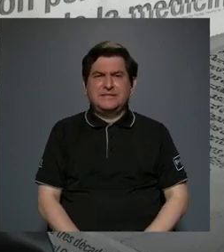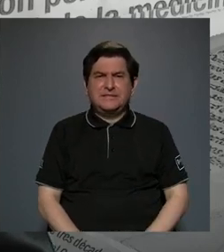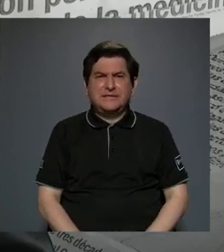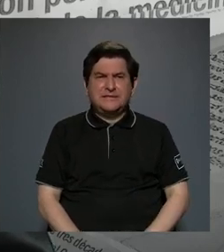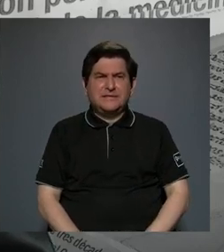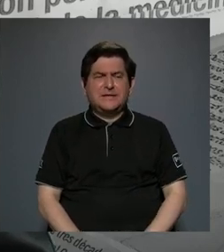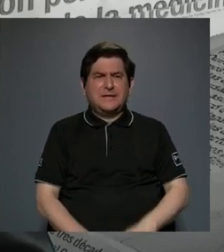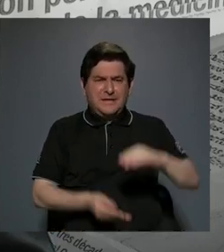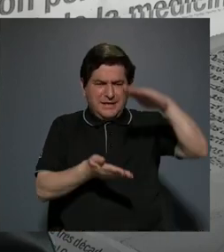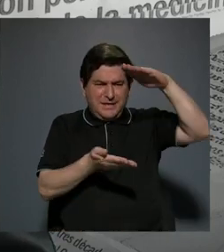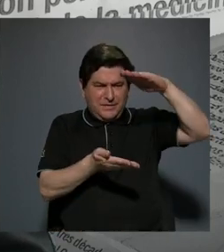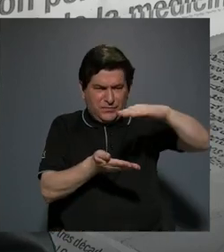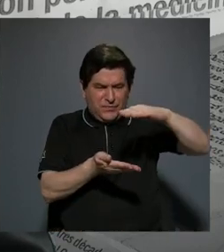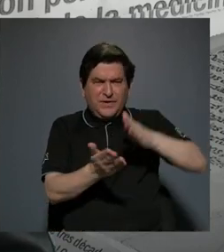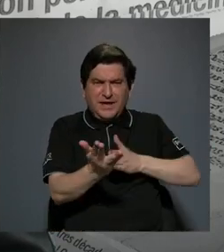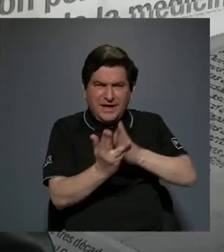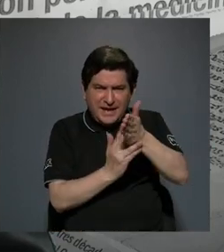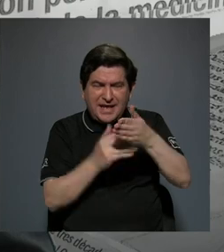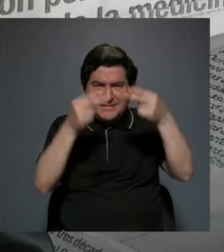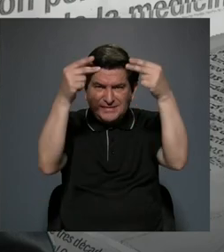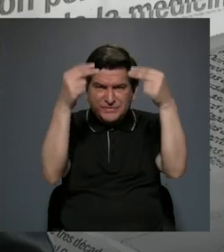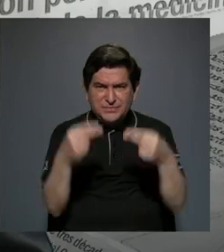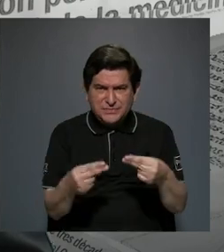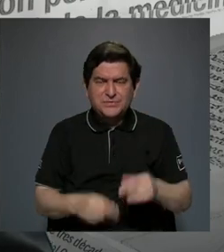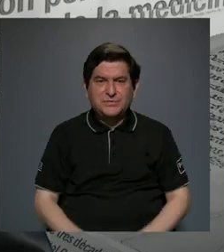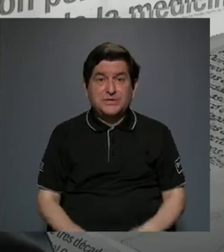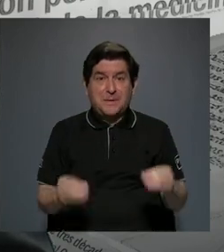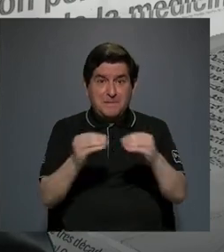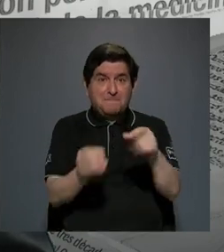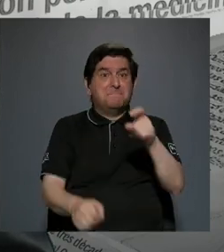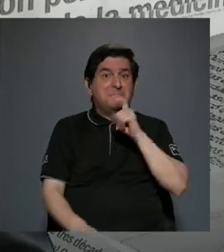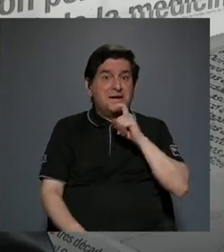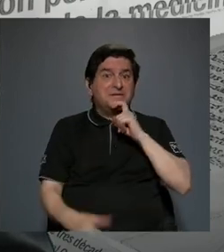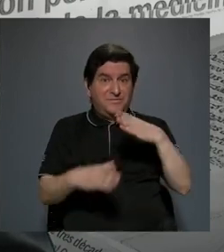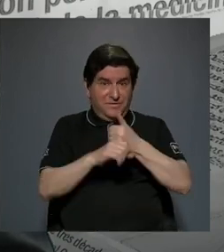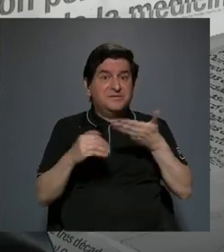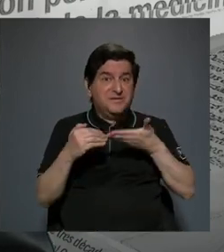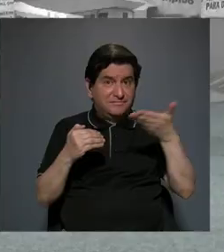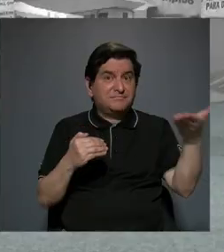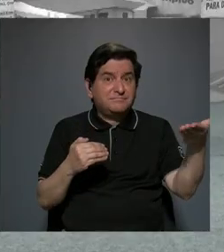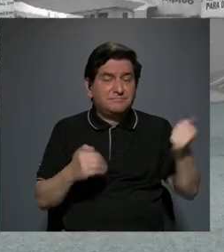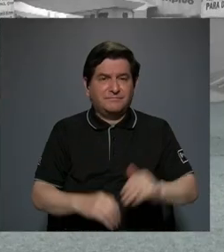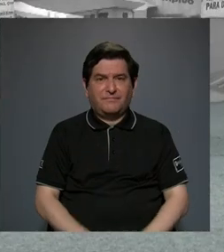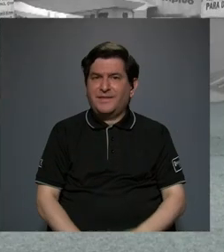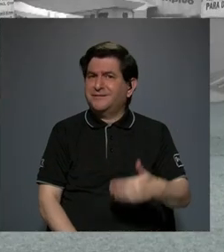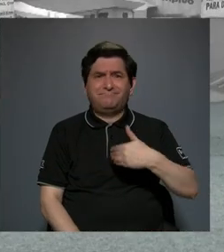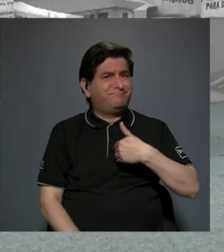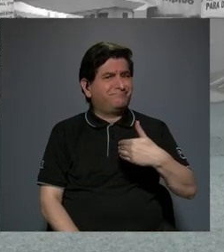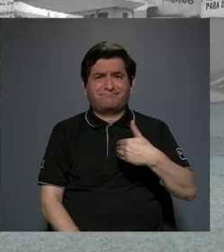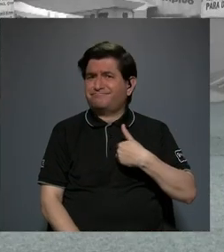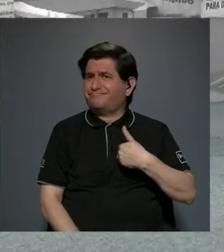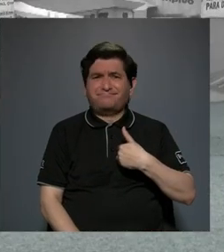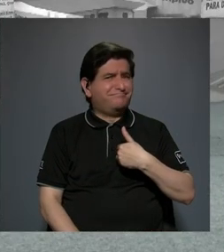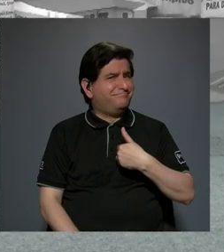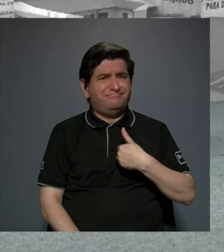menor acceso al presupuesto cuesta más hacer las cosas ¿verdad? no tenemos